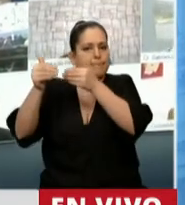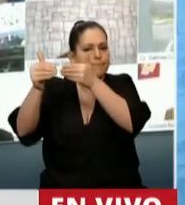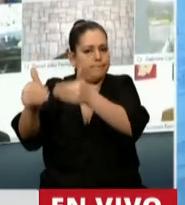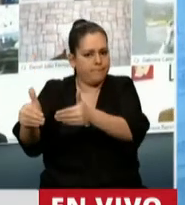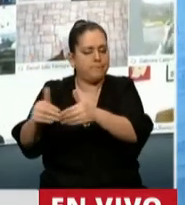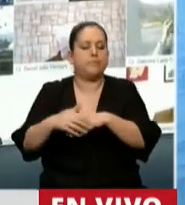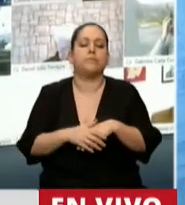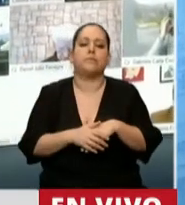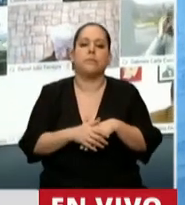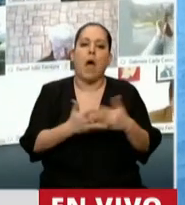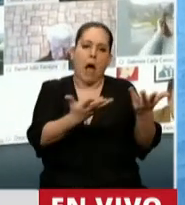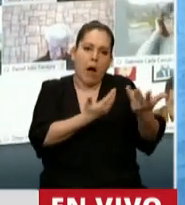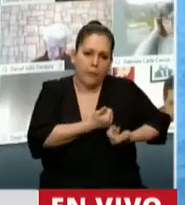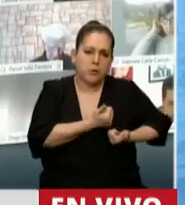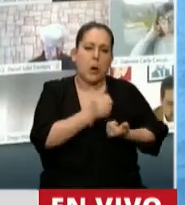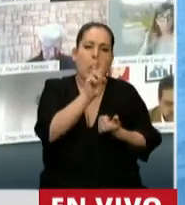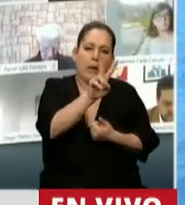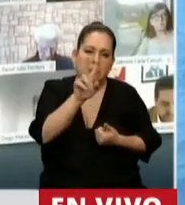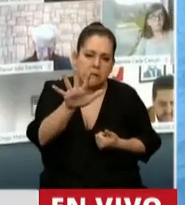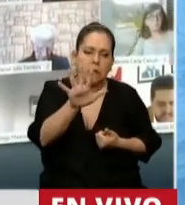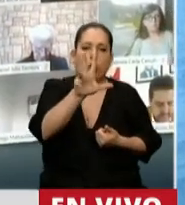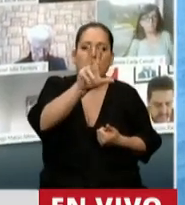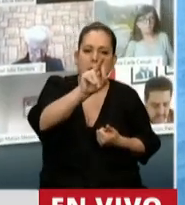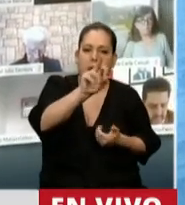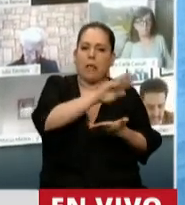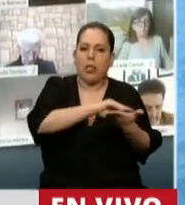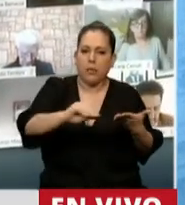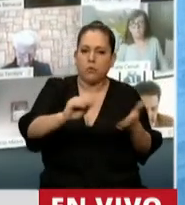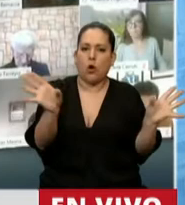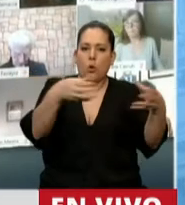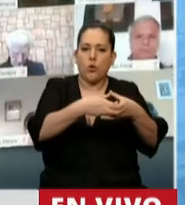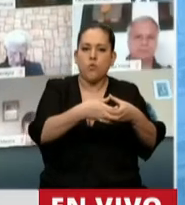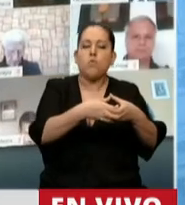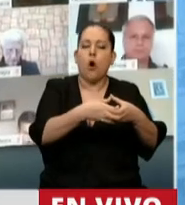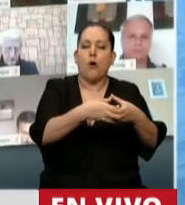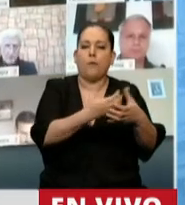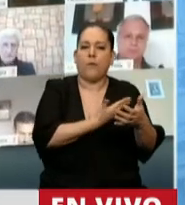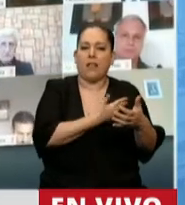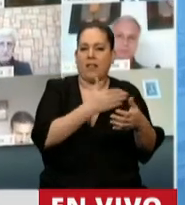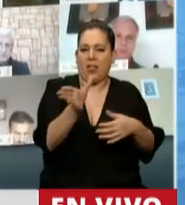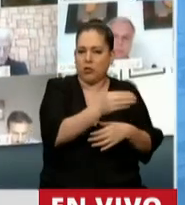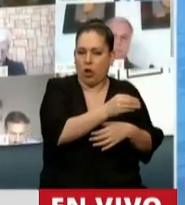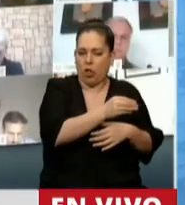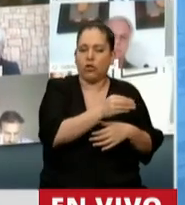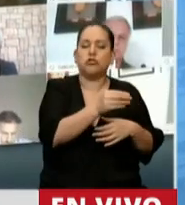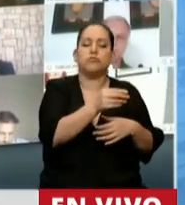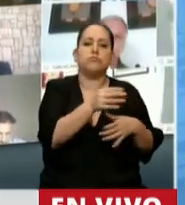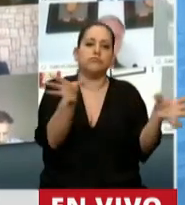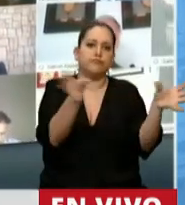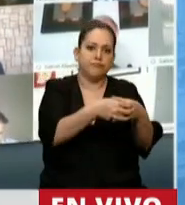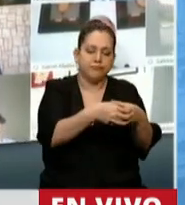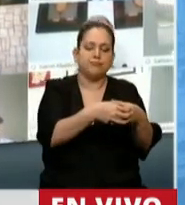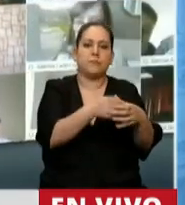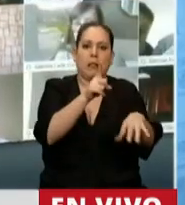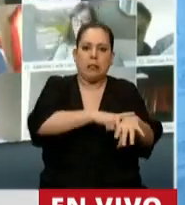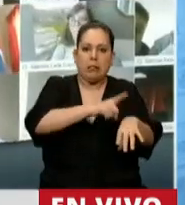Me acompañaron 25 o 30 diputados del Frente de Todos. Luego presentamos otro corriendo el